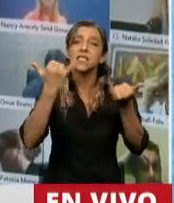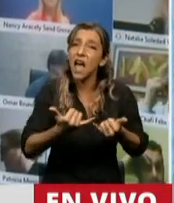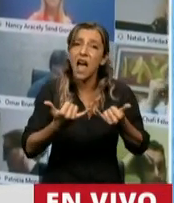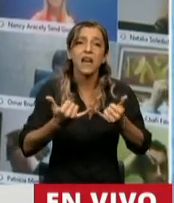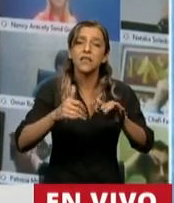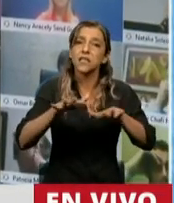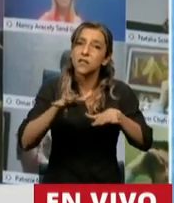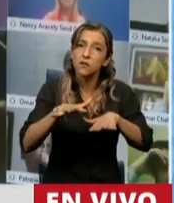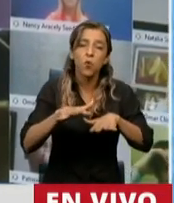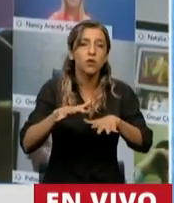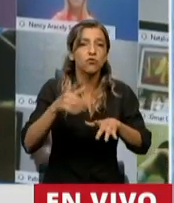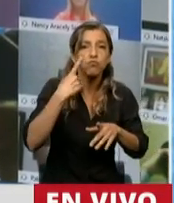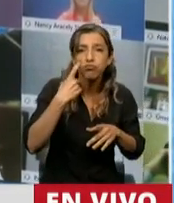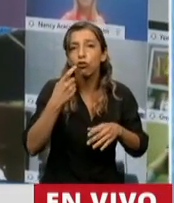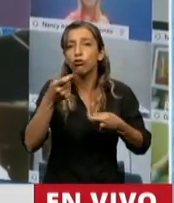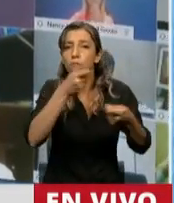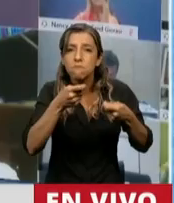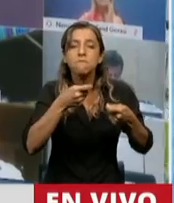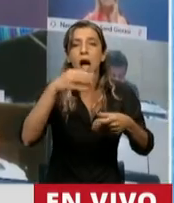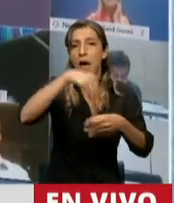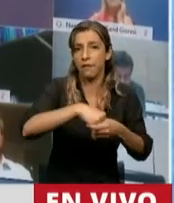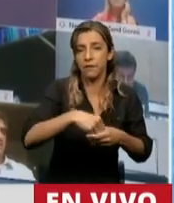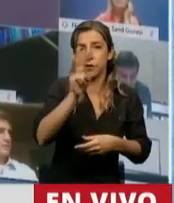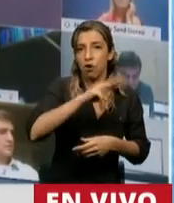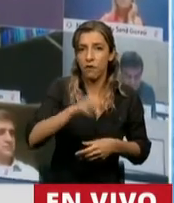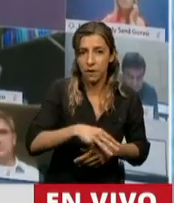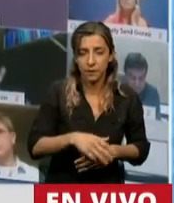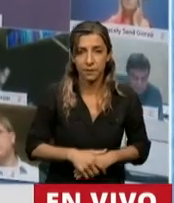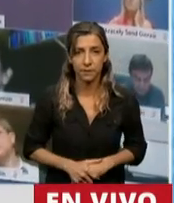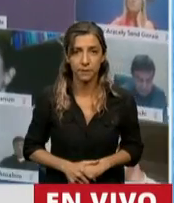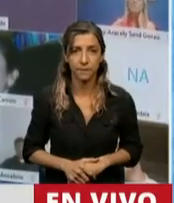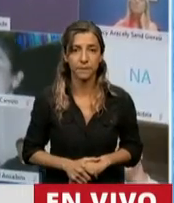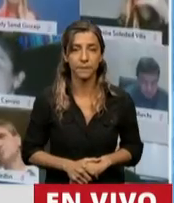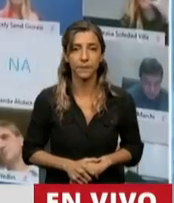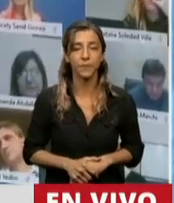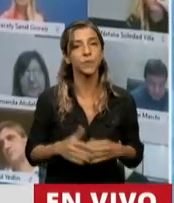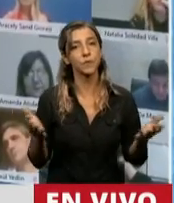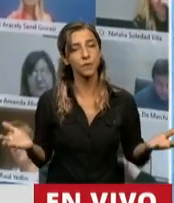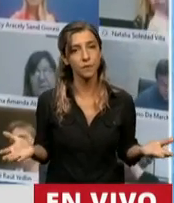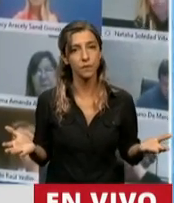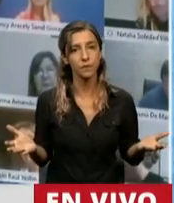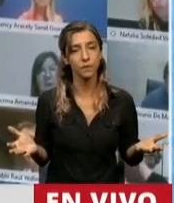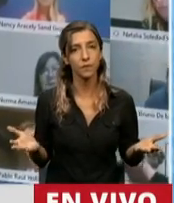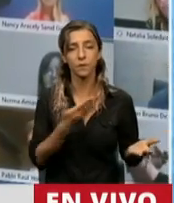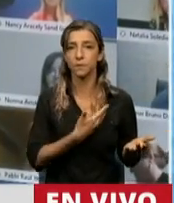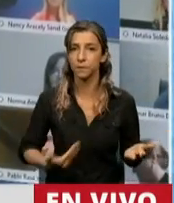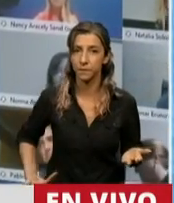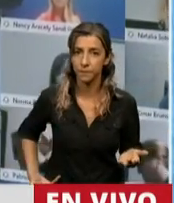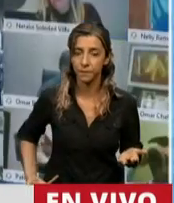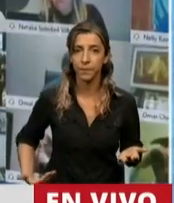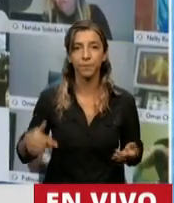en las sociedades en las cuales tiene participación accionaria. Así que, señor presidente,